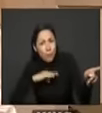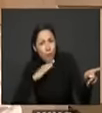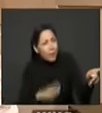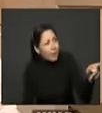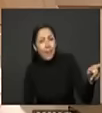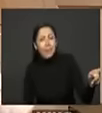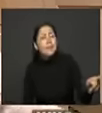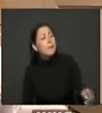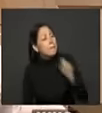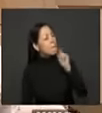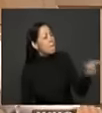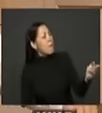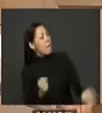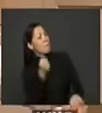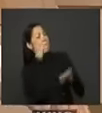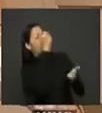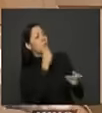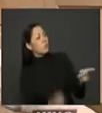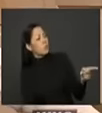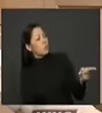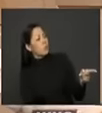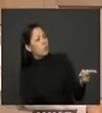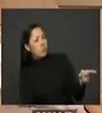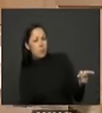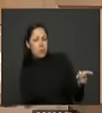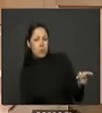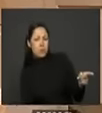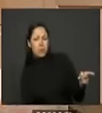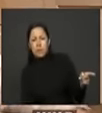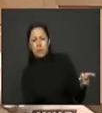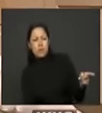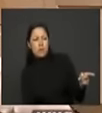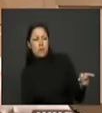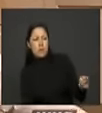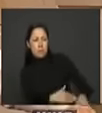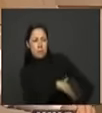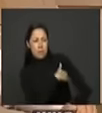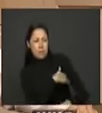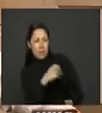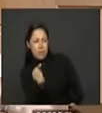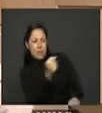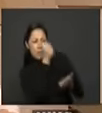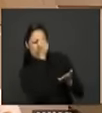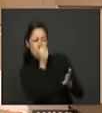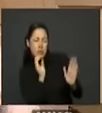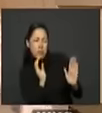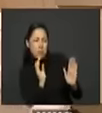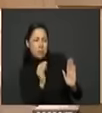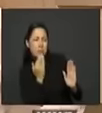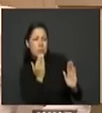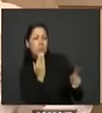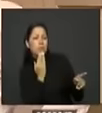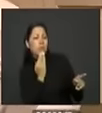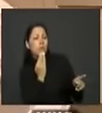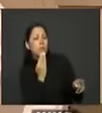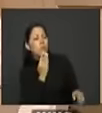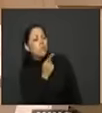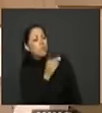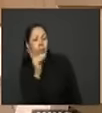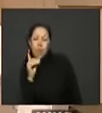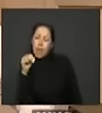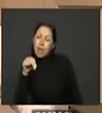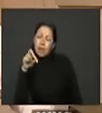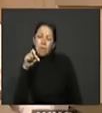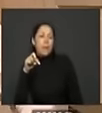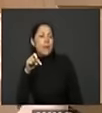¿cuánto es el presupuesto? me dicen me dicen las cifras del Ministerio de Hacienda yo sé que hay muchas cosas sumadas pero digamos el presupuesto de inversión del DNP